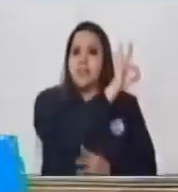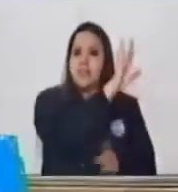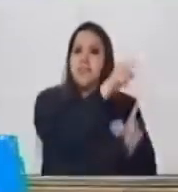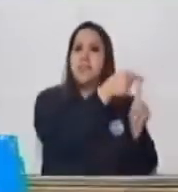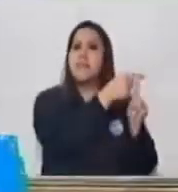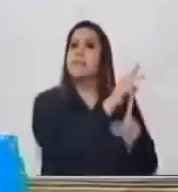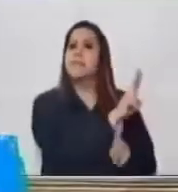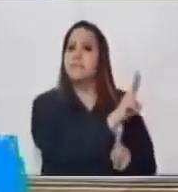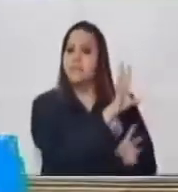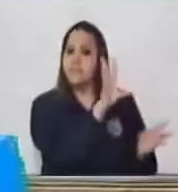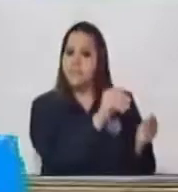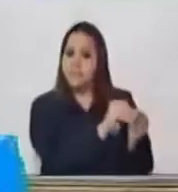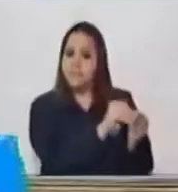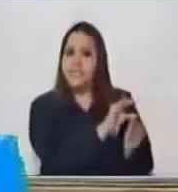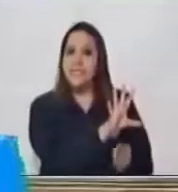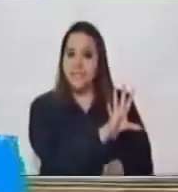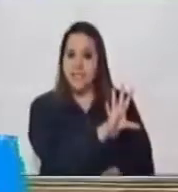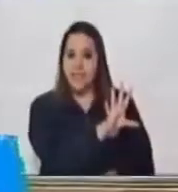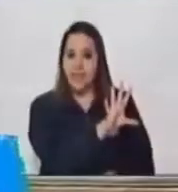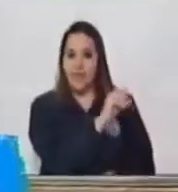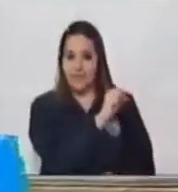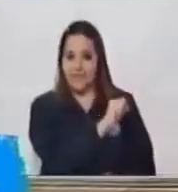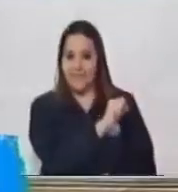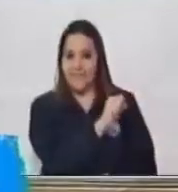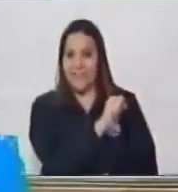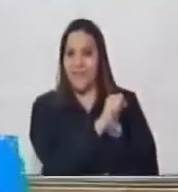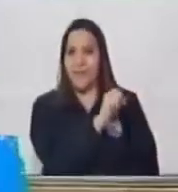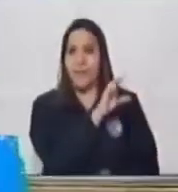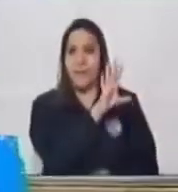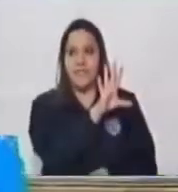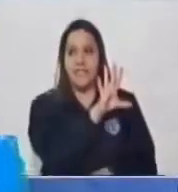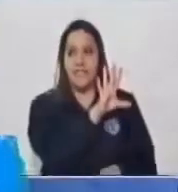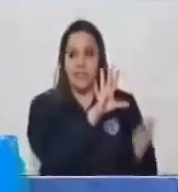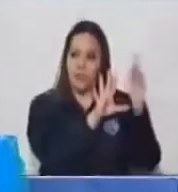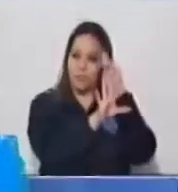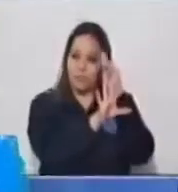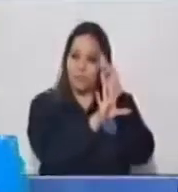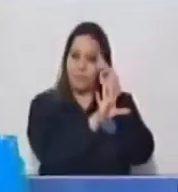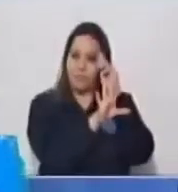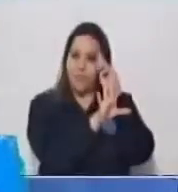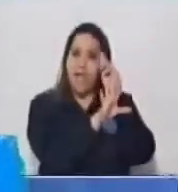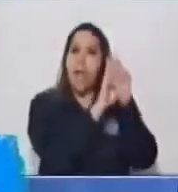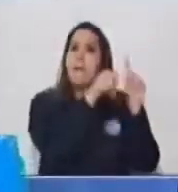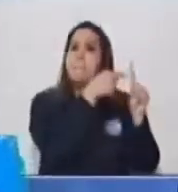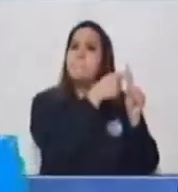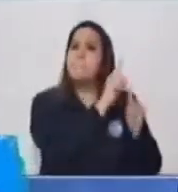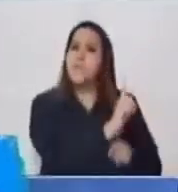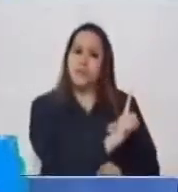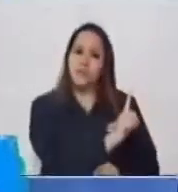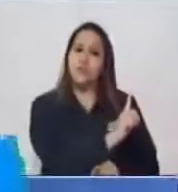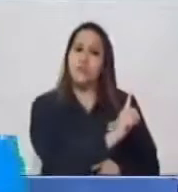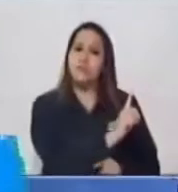2 5 ¿Sí? 5 Y más 1